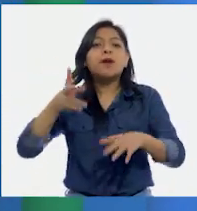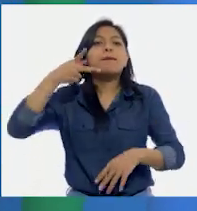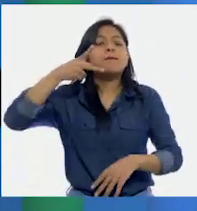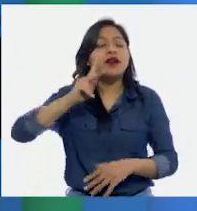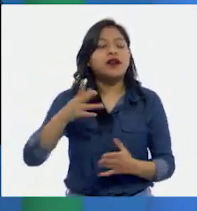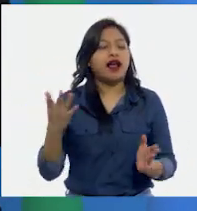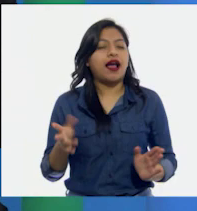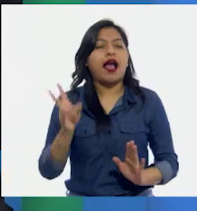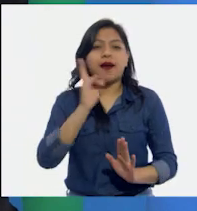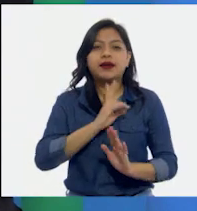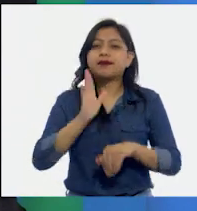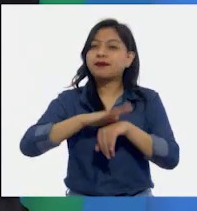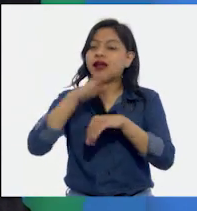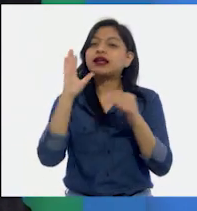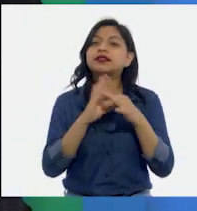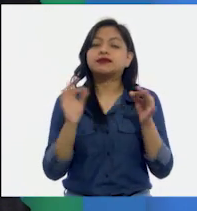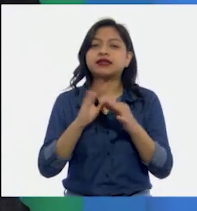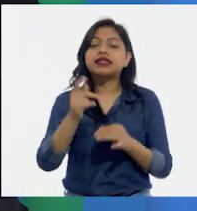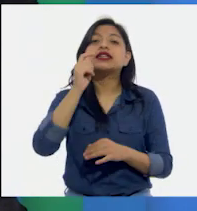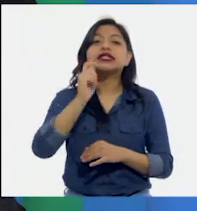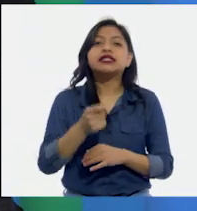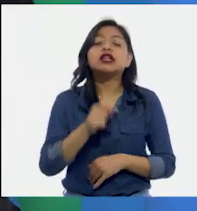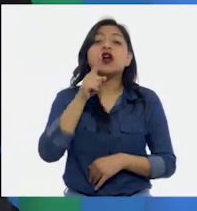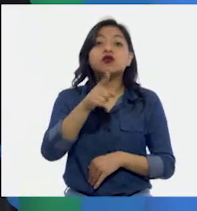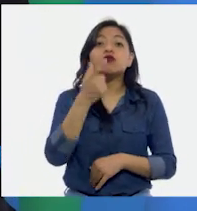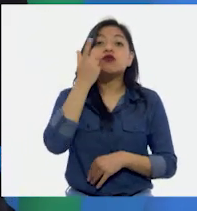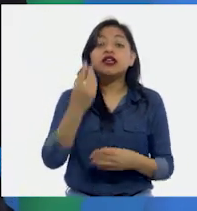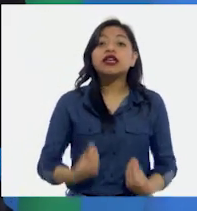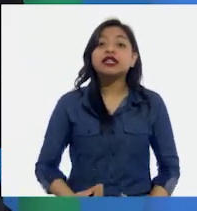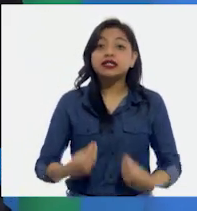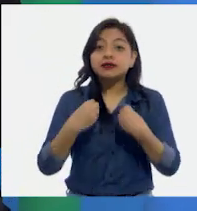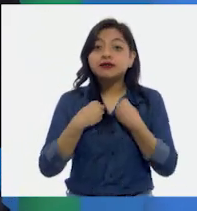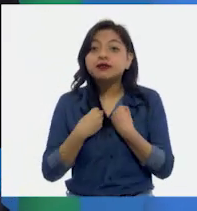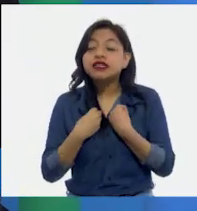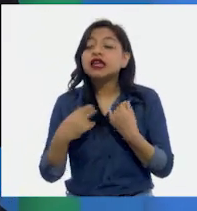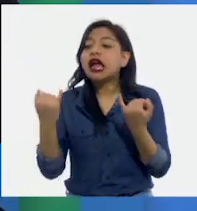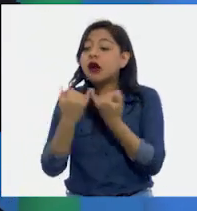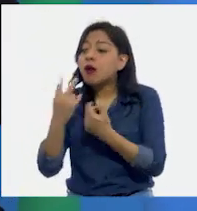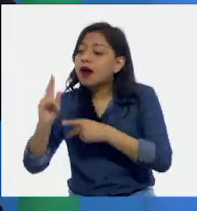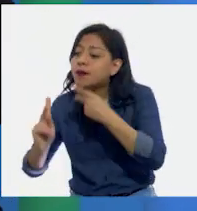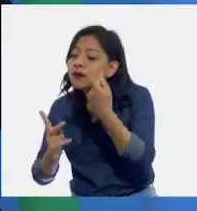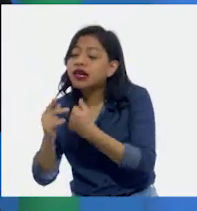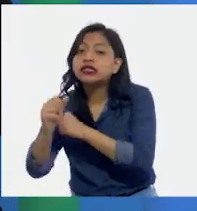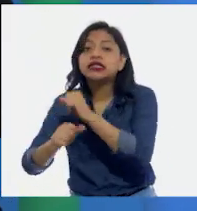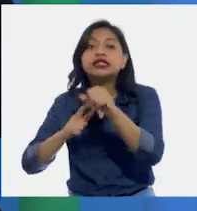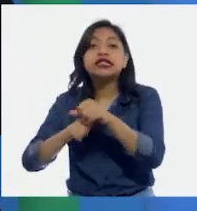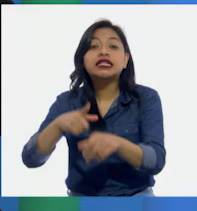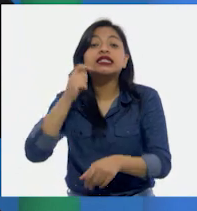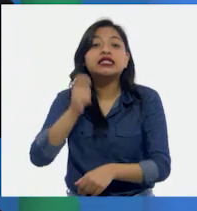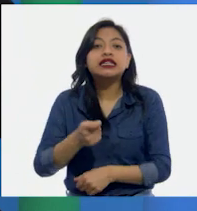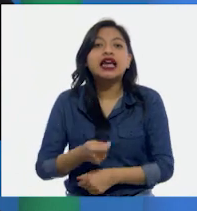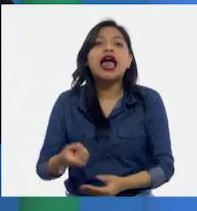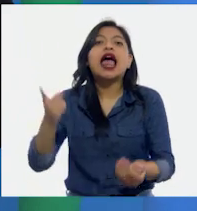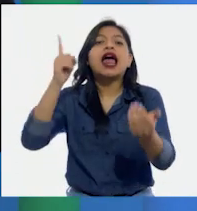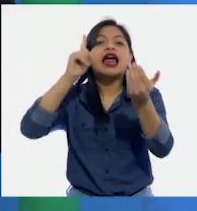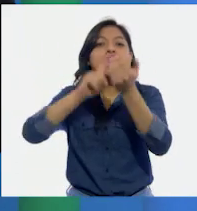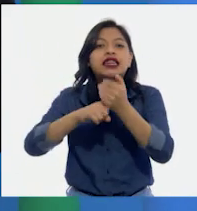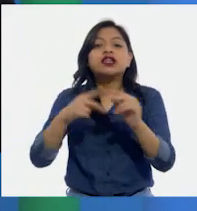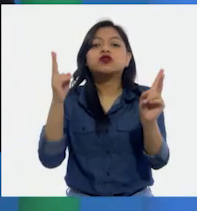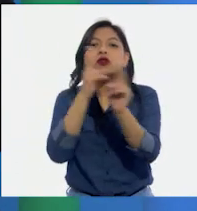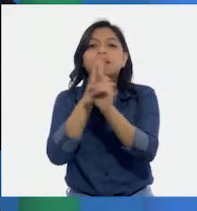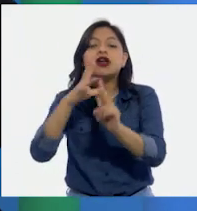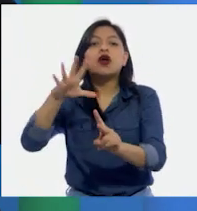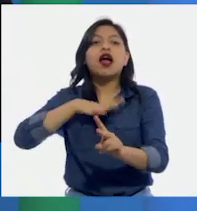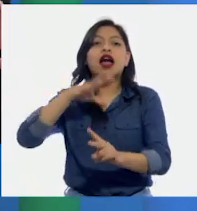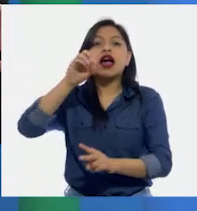precisos, podemos decir que para vivir muchos seres vivos, necesitamos el oxígeno del aire que respiramos.